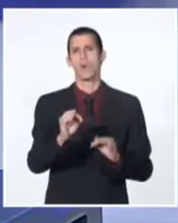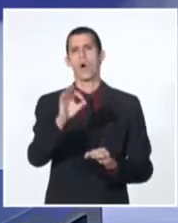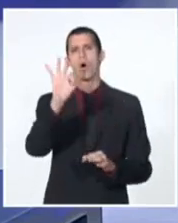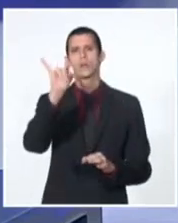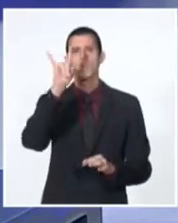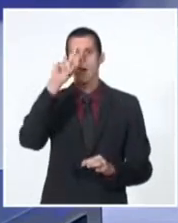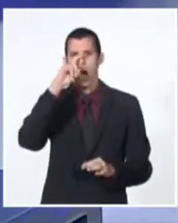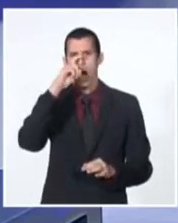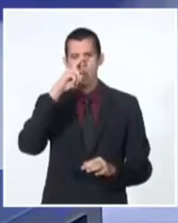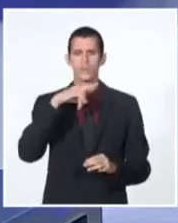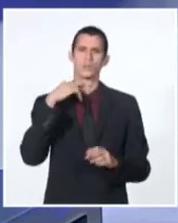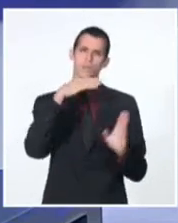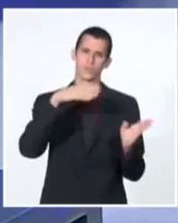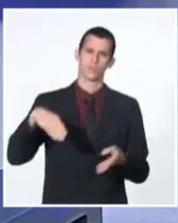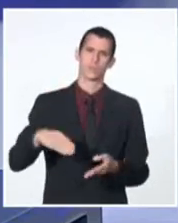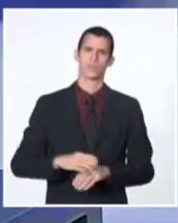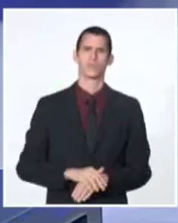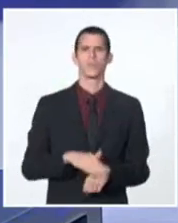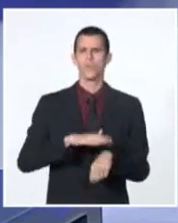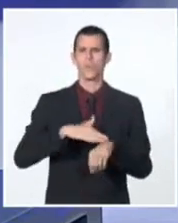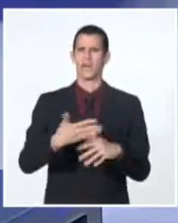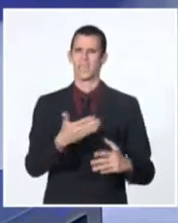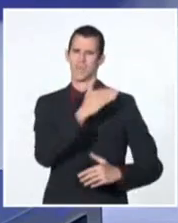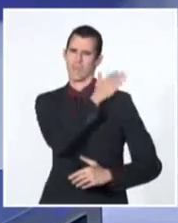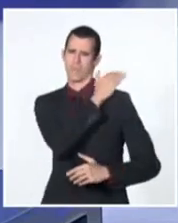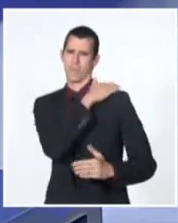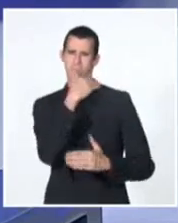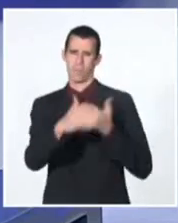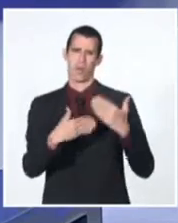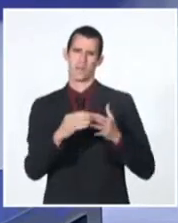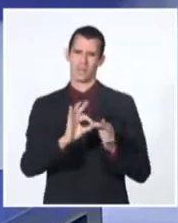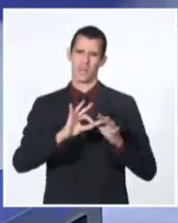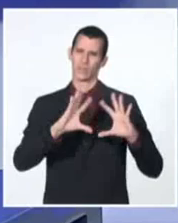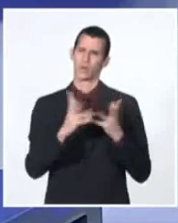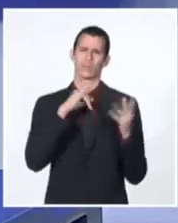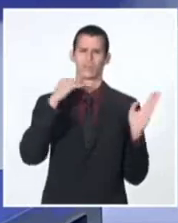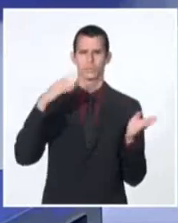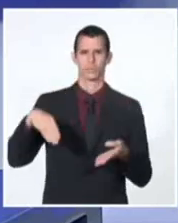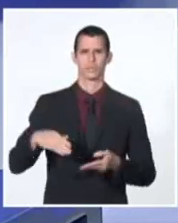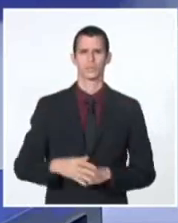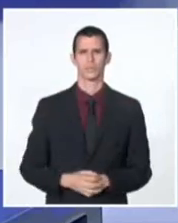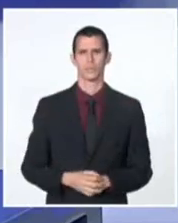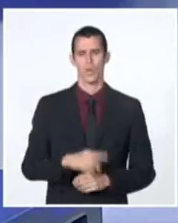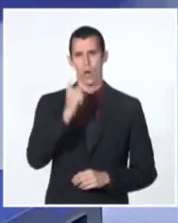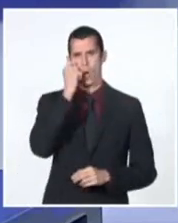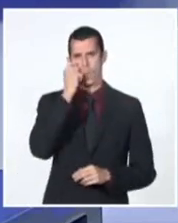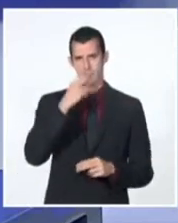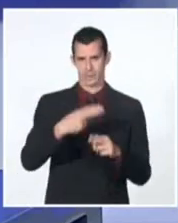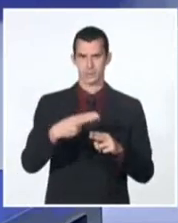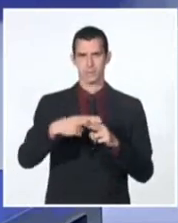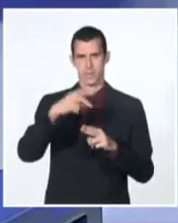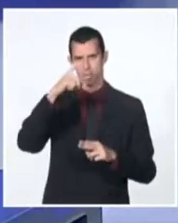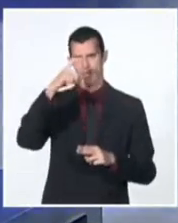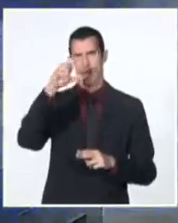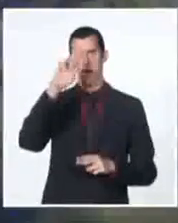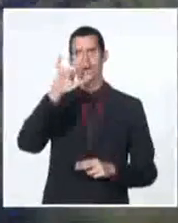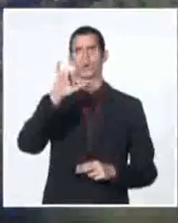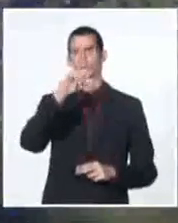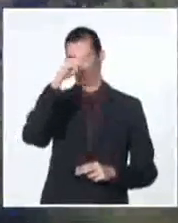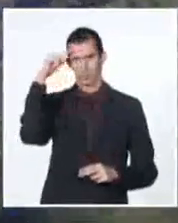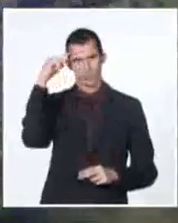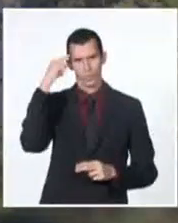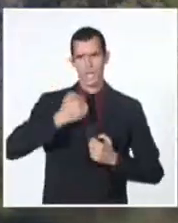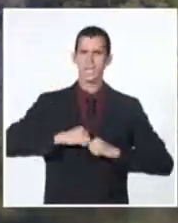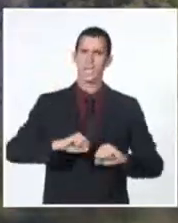causa de una bronconeumonía hipostática. Bermúdez Rodríguez nació el 7 de agosto de 1933 en